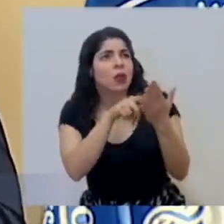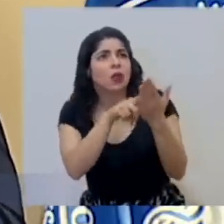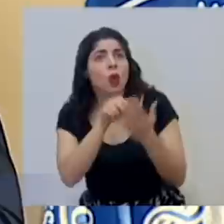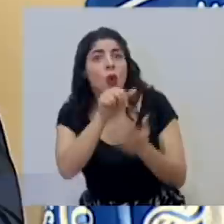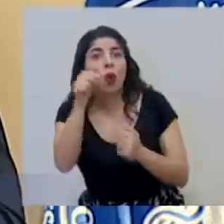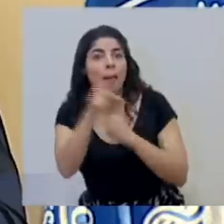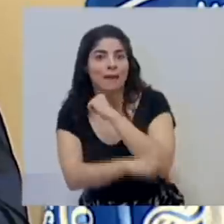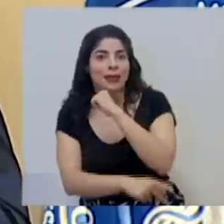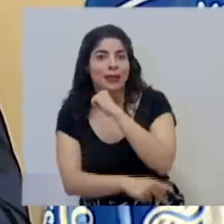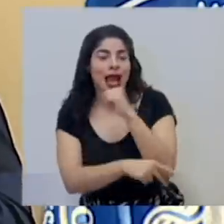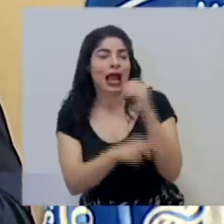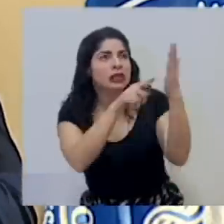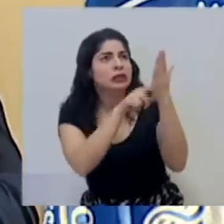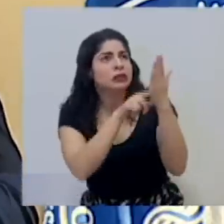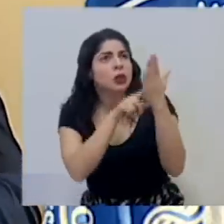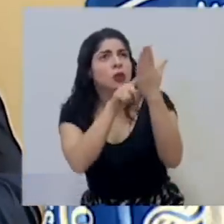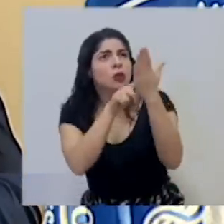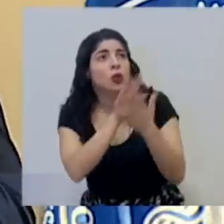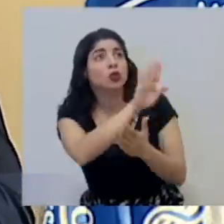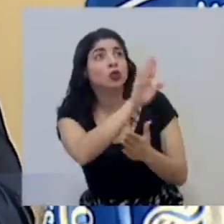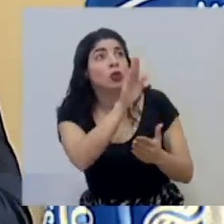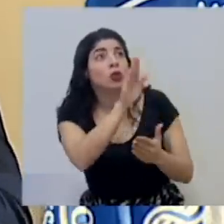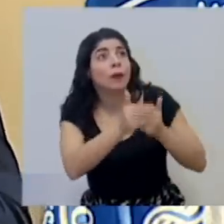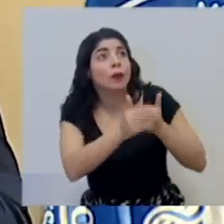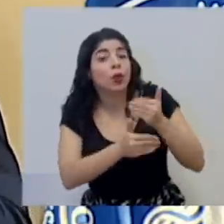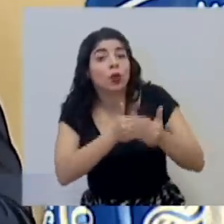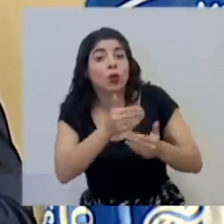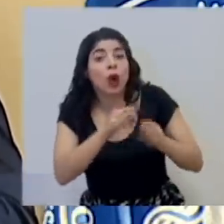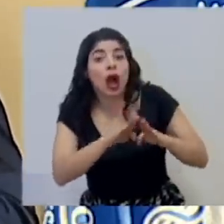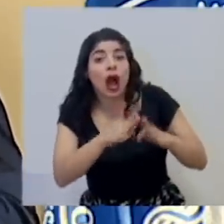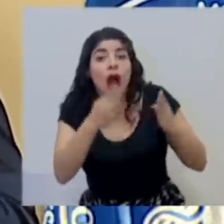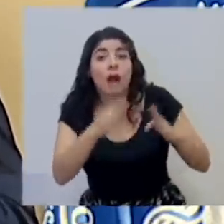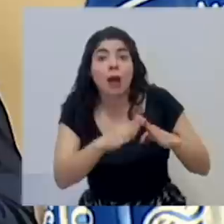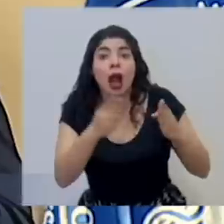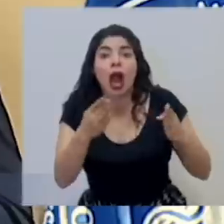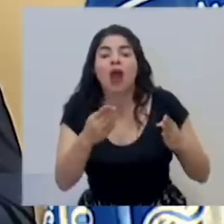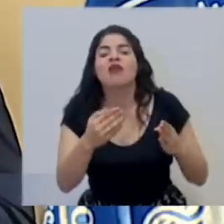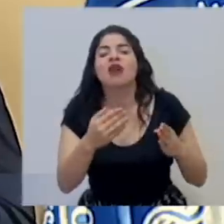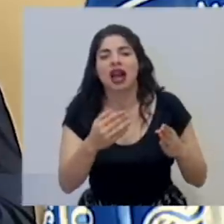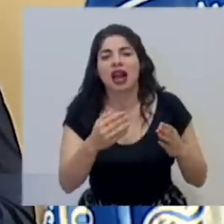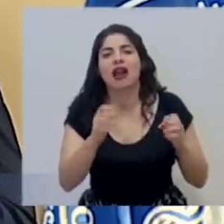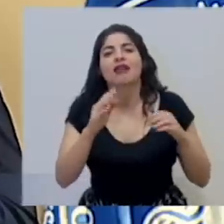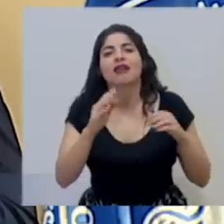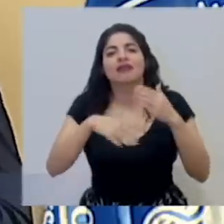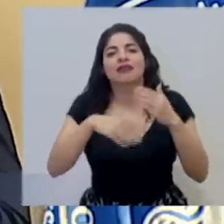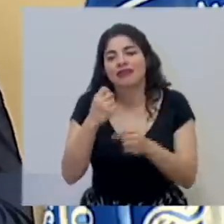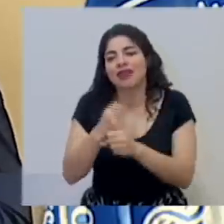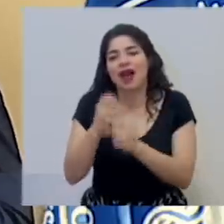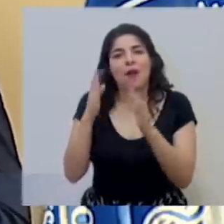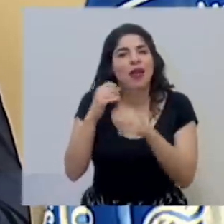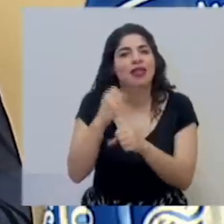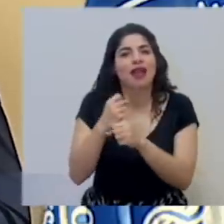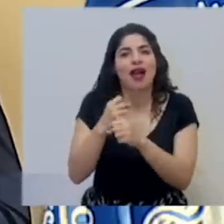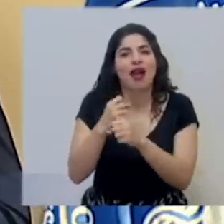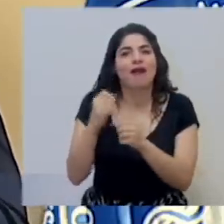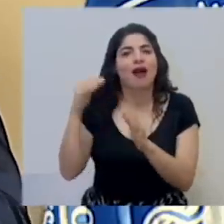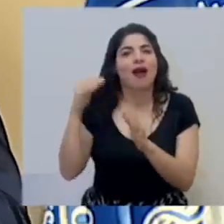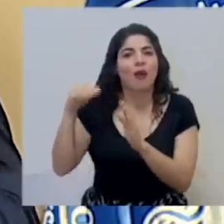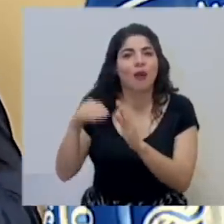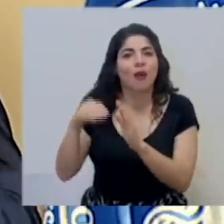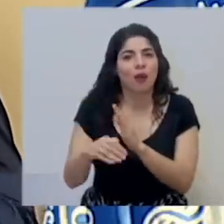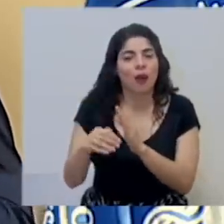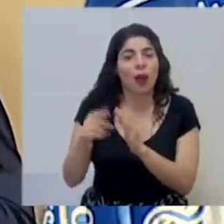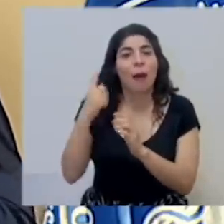otros países, que es de dónde tomamos eso, que en estos procesos de apertura hay una tendencia a la baja en el desempleo, porque hay una mayor